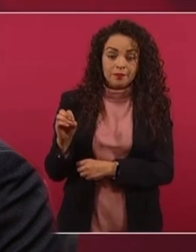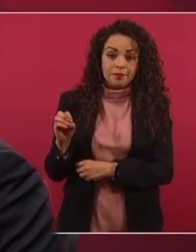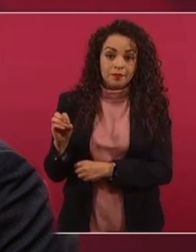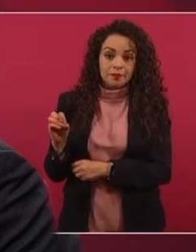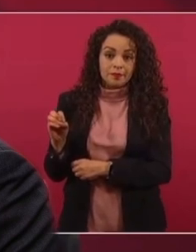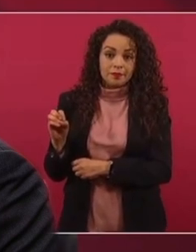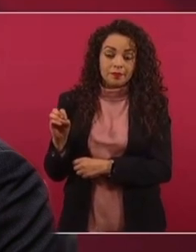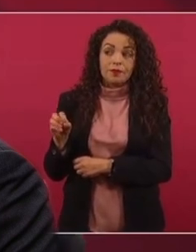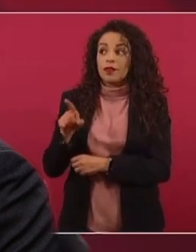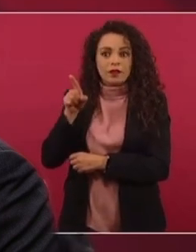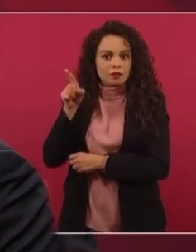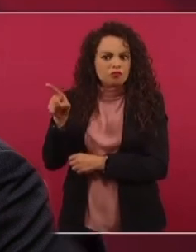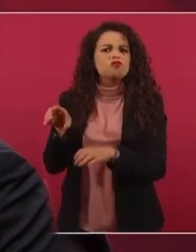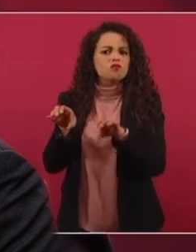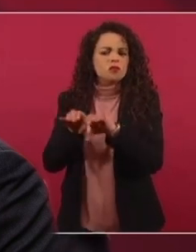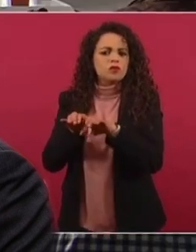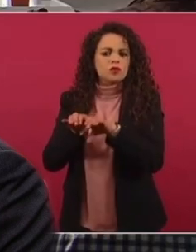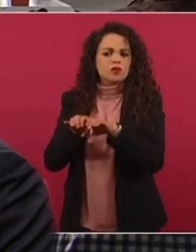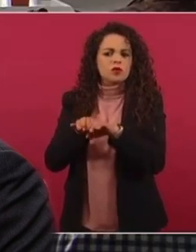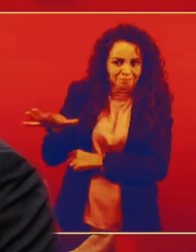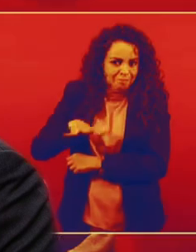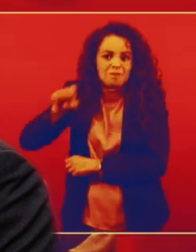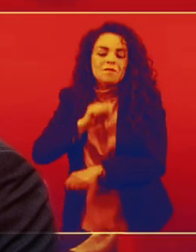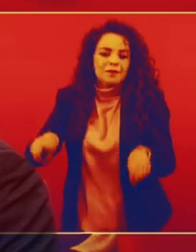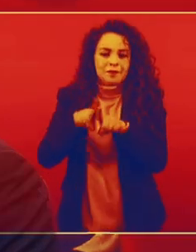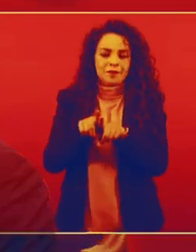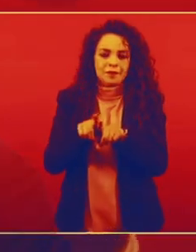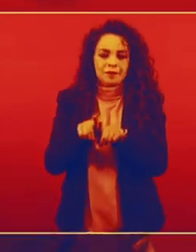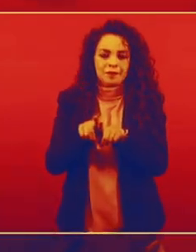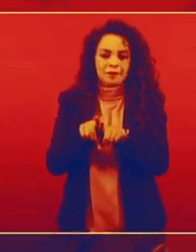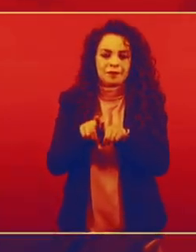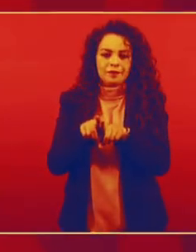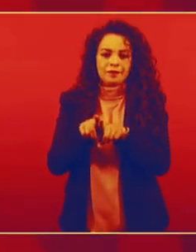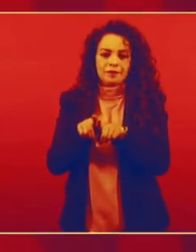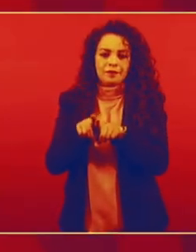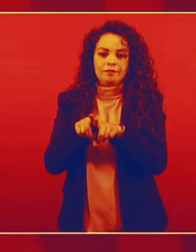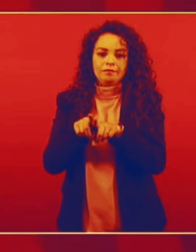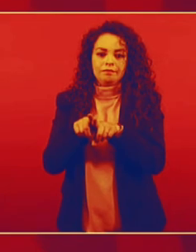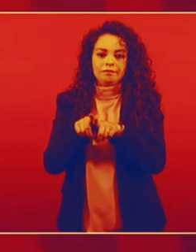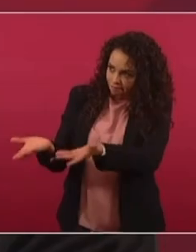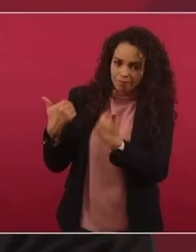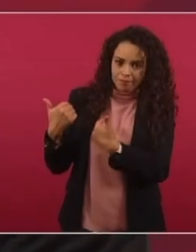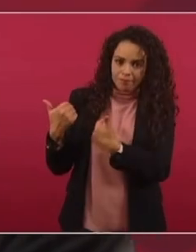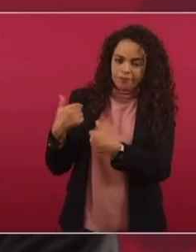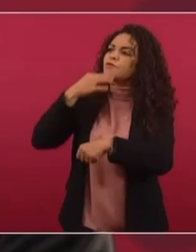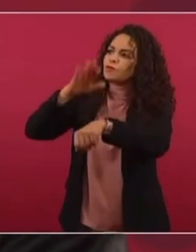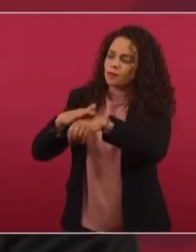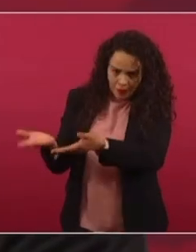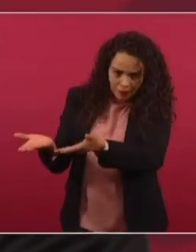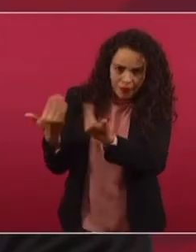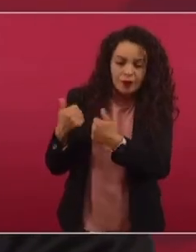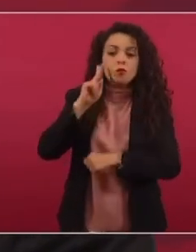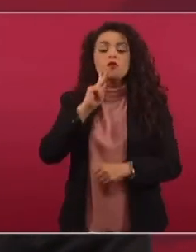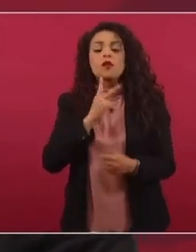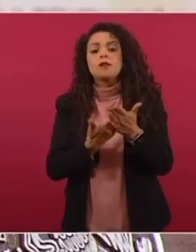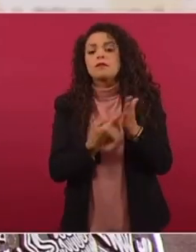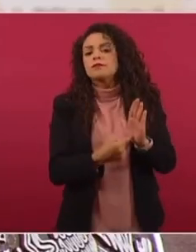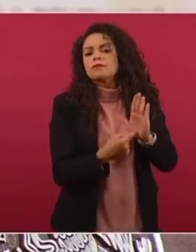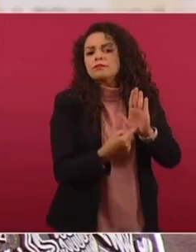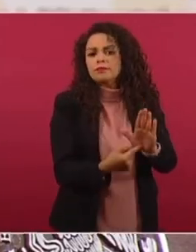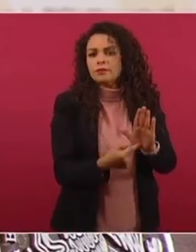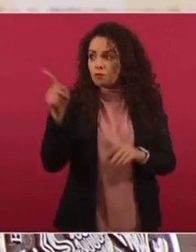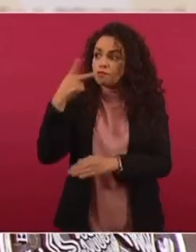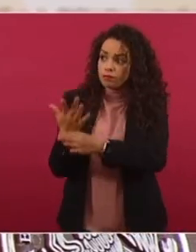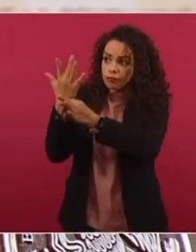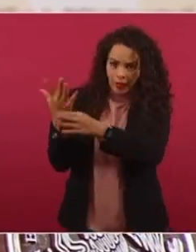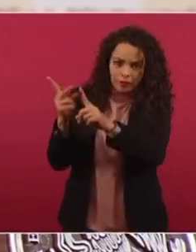que obtiene sus votos por los hispanos. Yo lo emplazo a que presente las pruebas de lo que está diciendo. Porque yo sí tengo pruebas